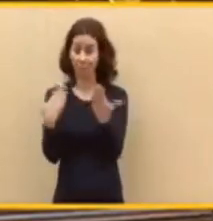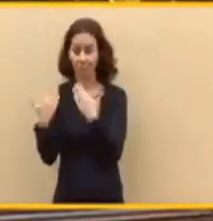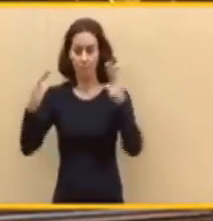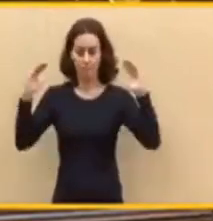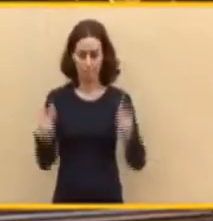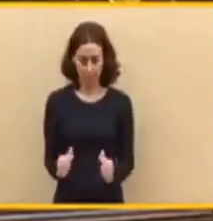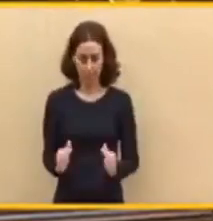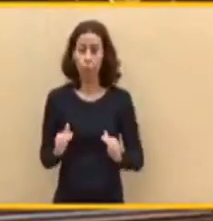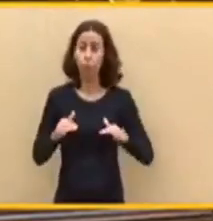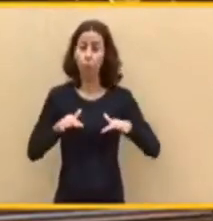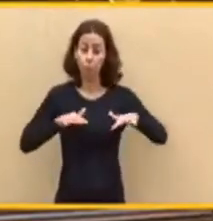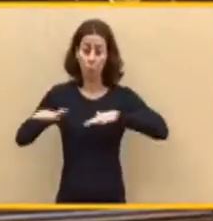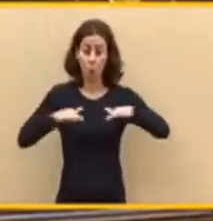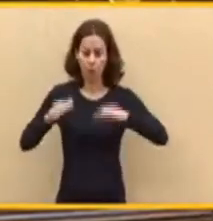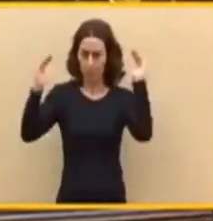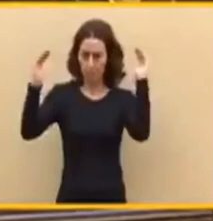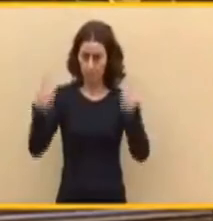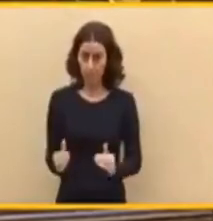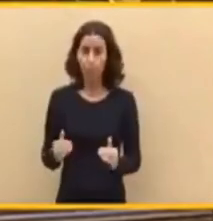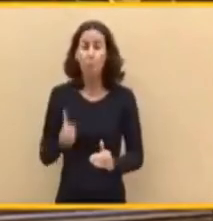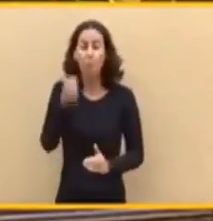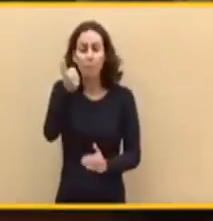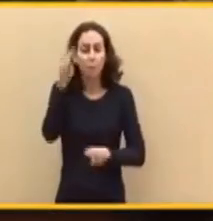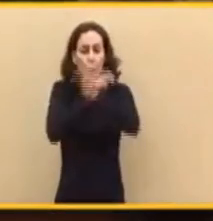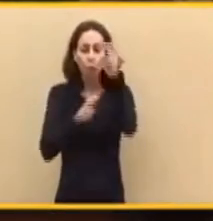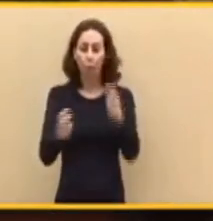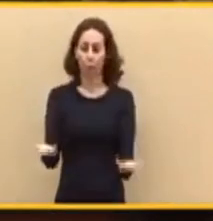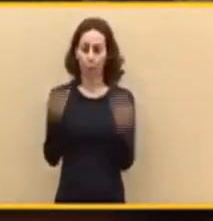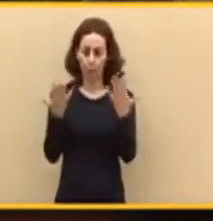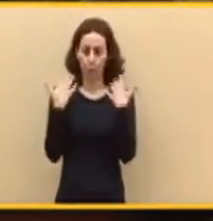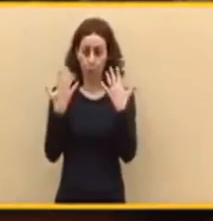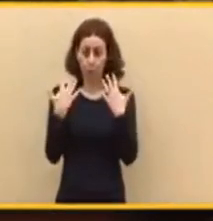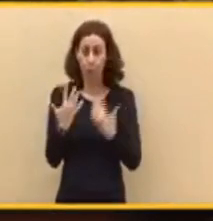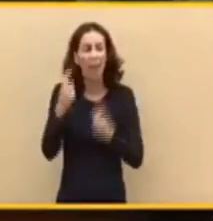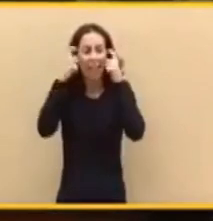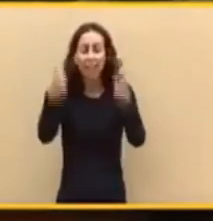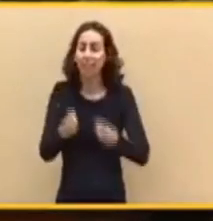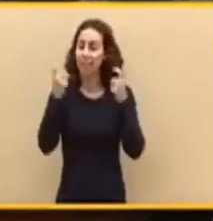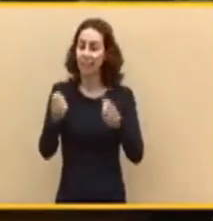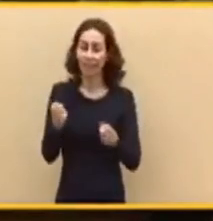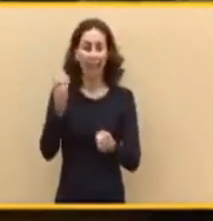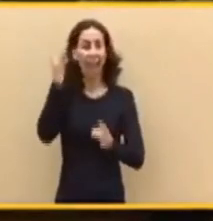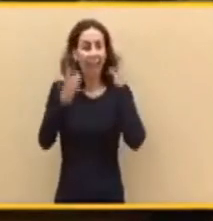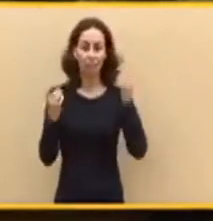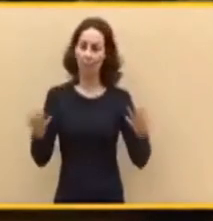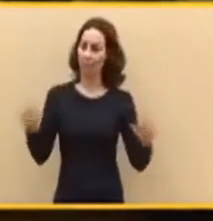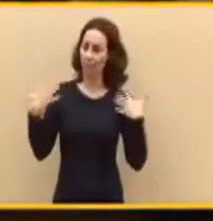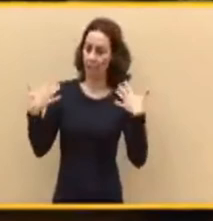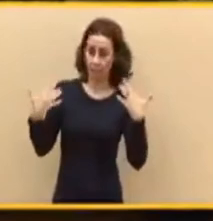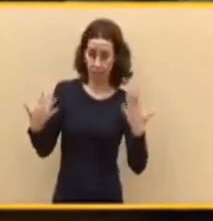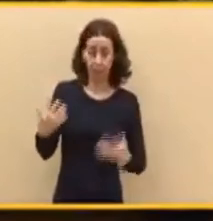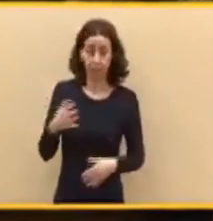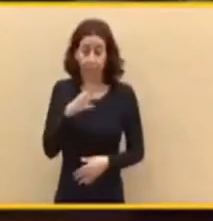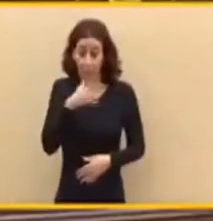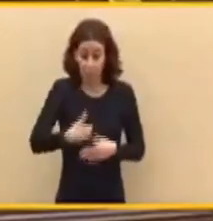más ventilación y el mayor tiempo posible de actividad al aire libre. Llega un invierno largo, tendremos unas fiestas distintas